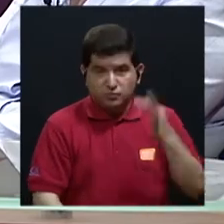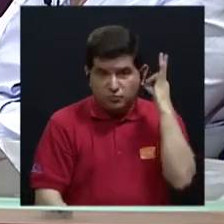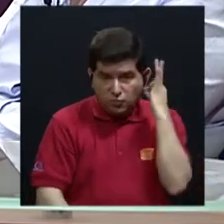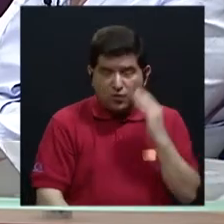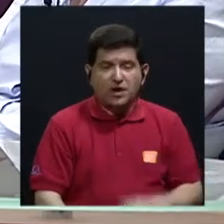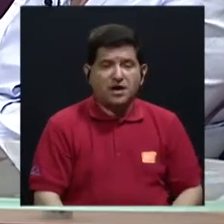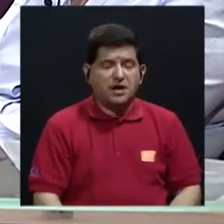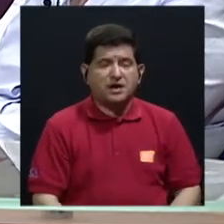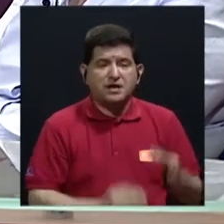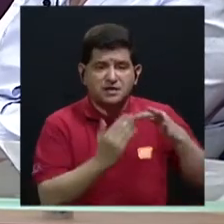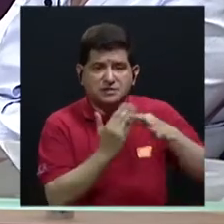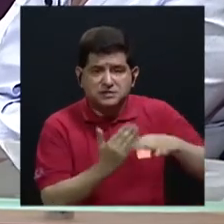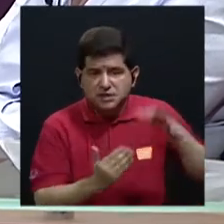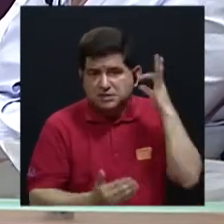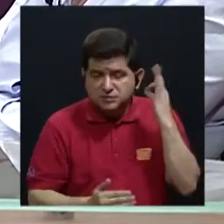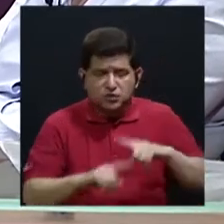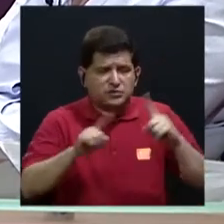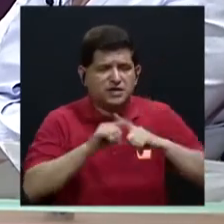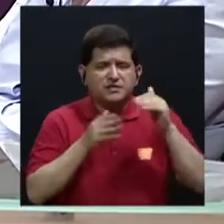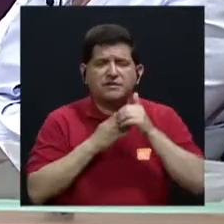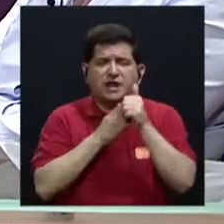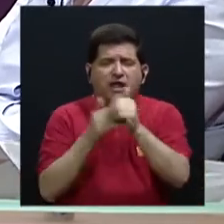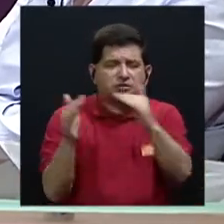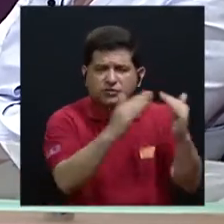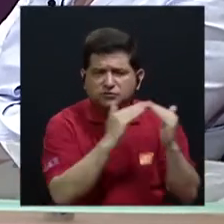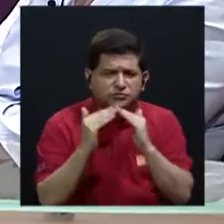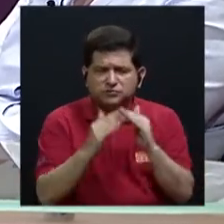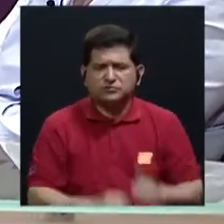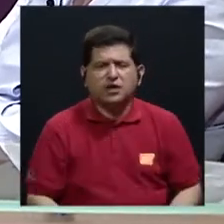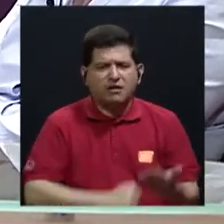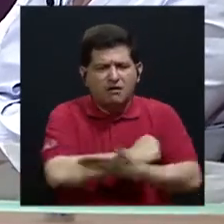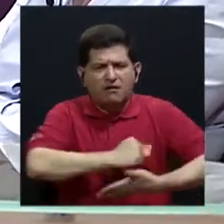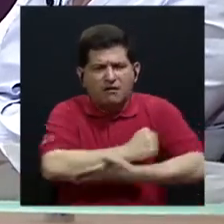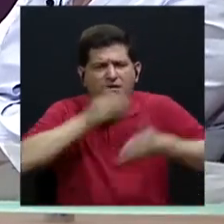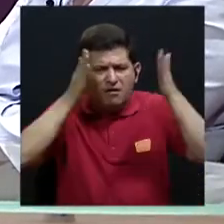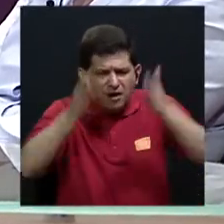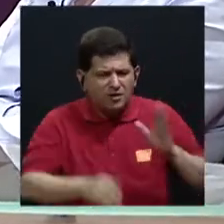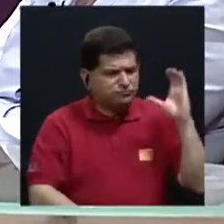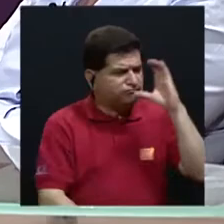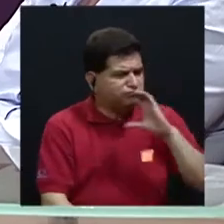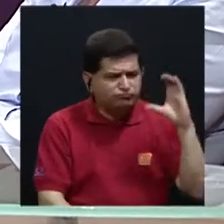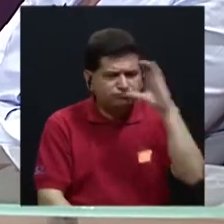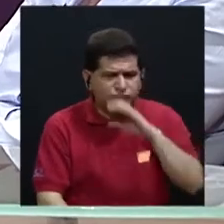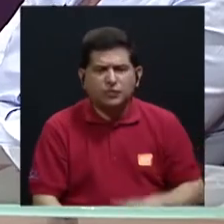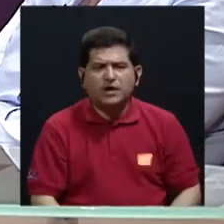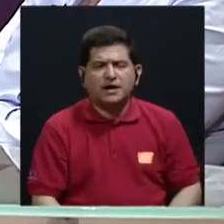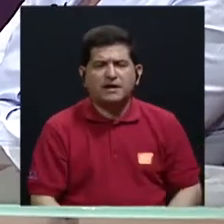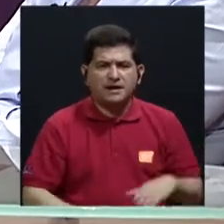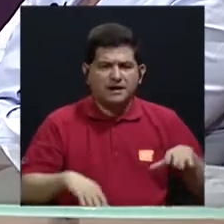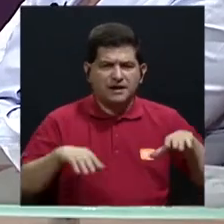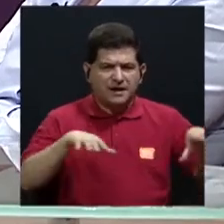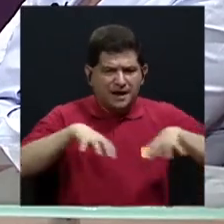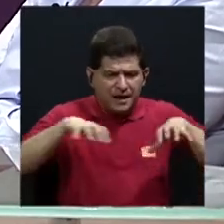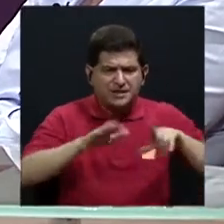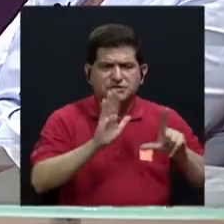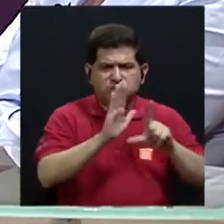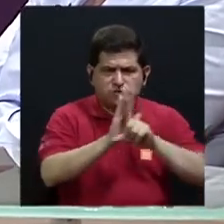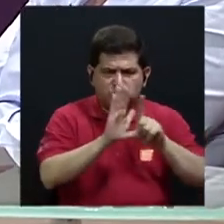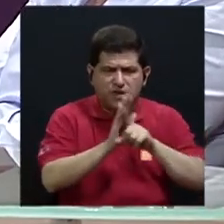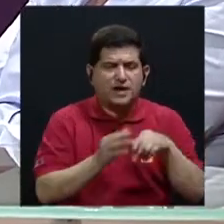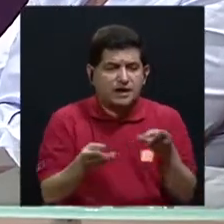son esposas de líderes comunitarios y campesinos que buscaban legalizar las tierras